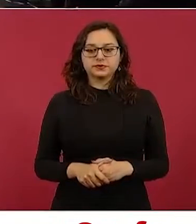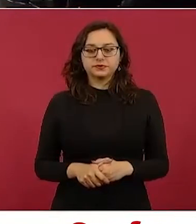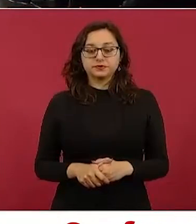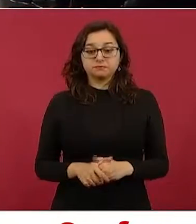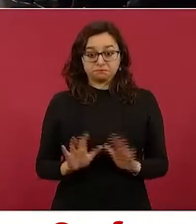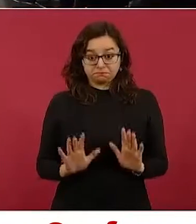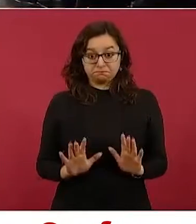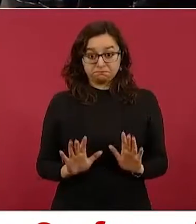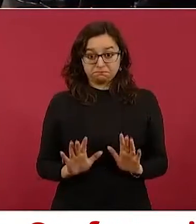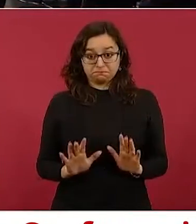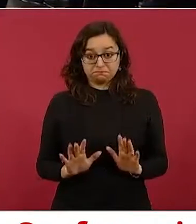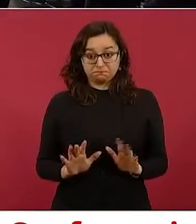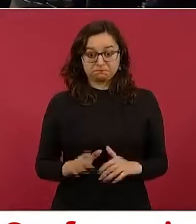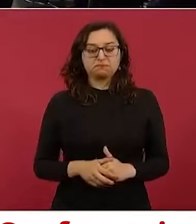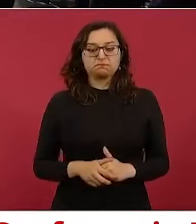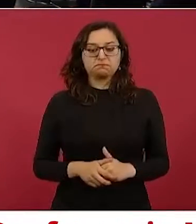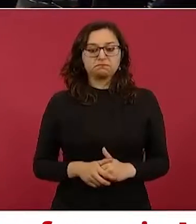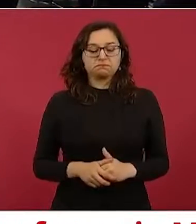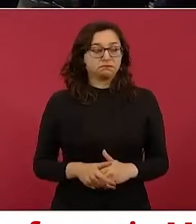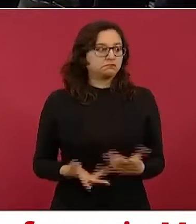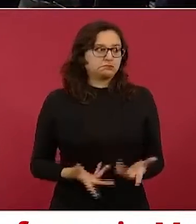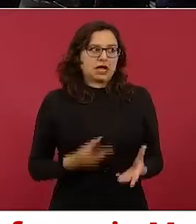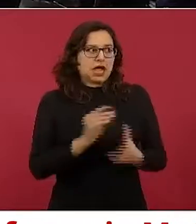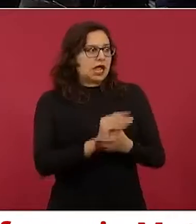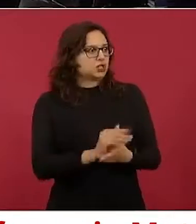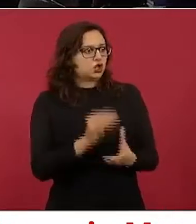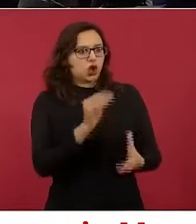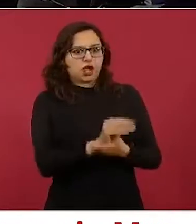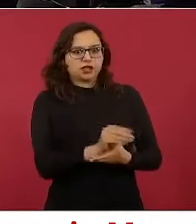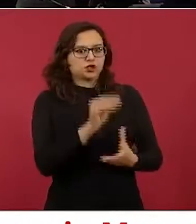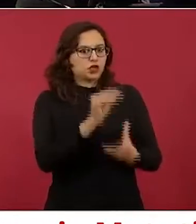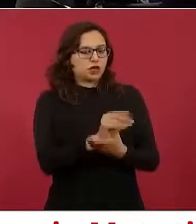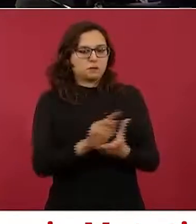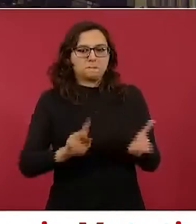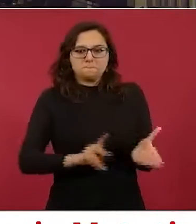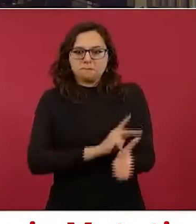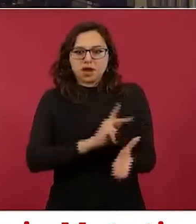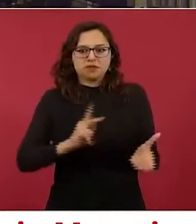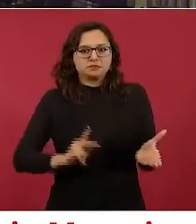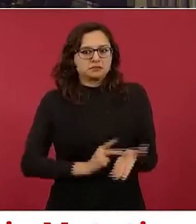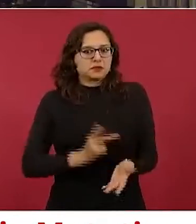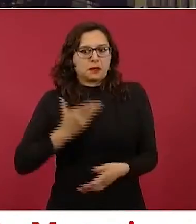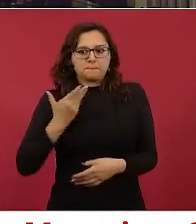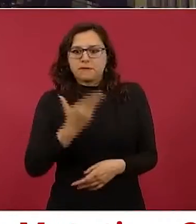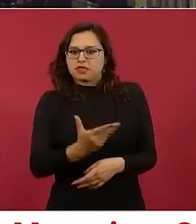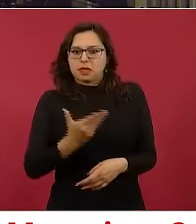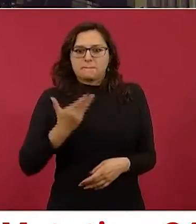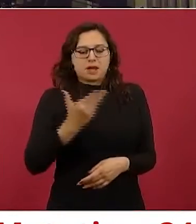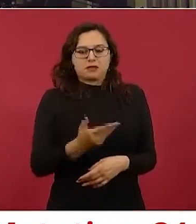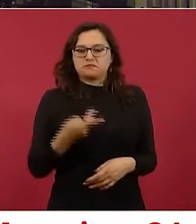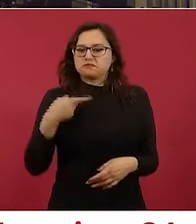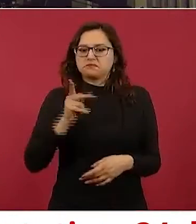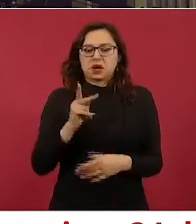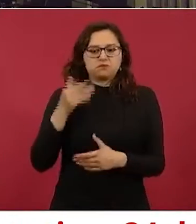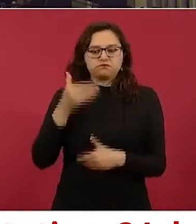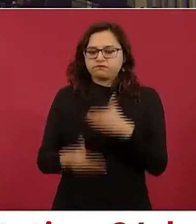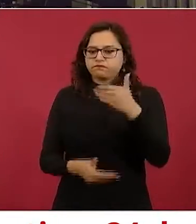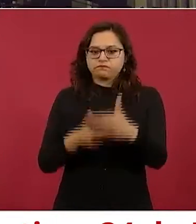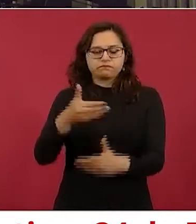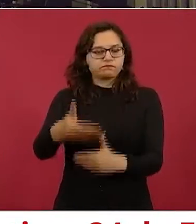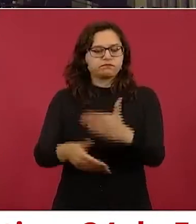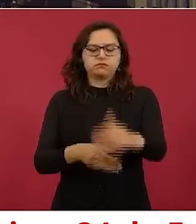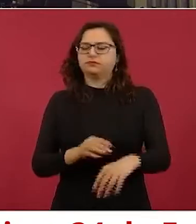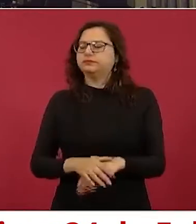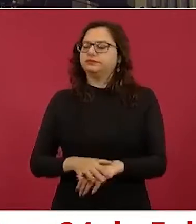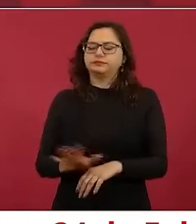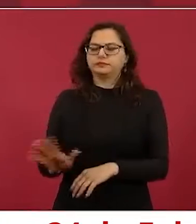si te parece. No le han hecho caso que ya lleva varias peticiones, pero no, su proceso ni siquiera ha comenzado.